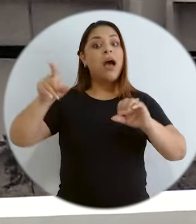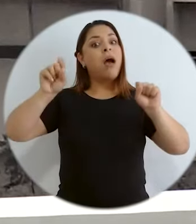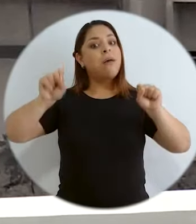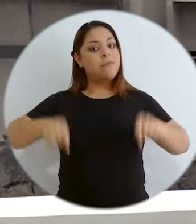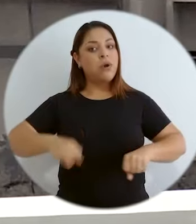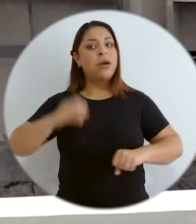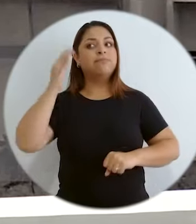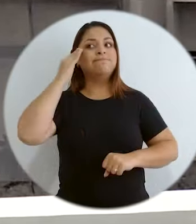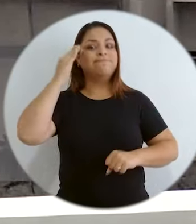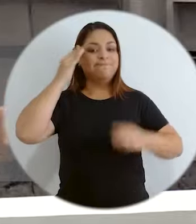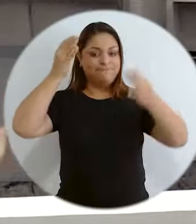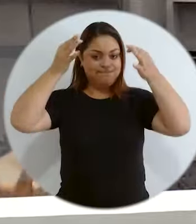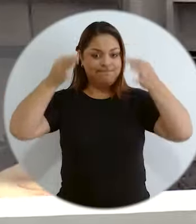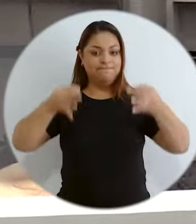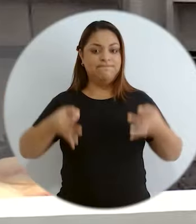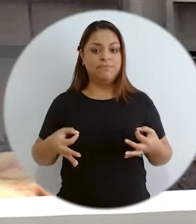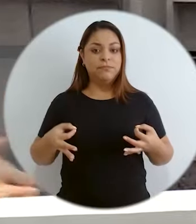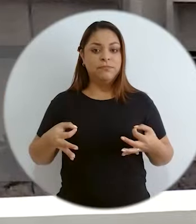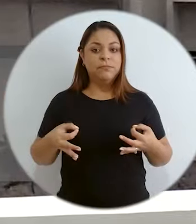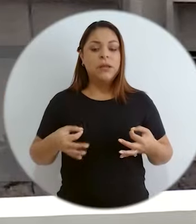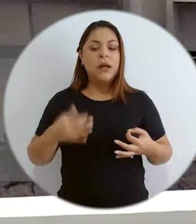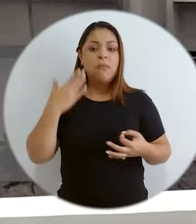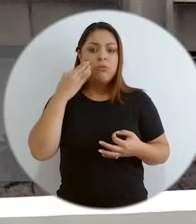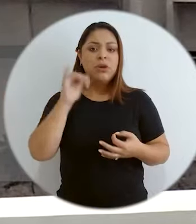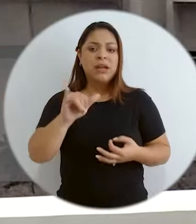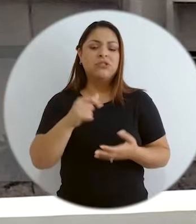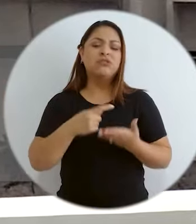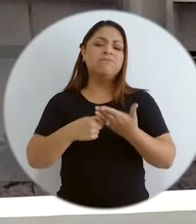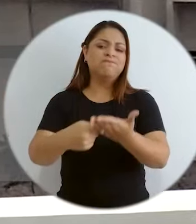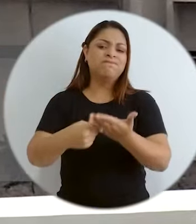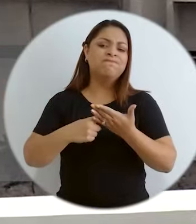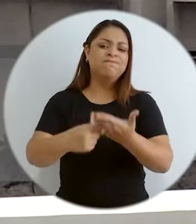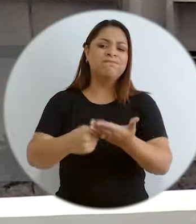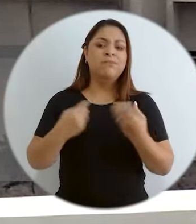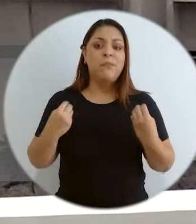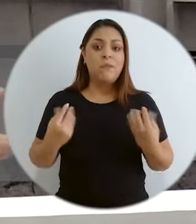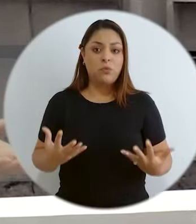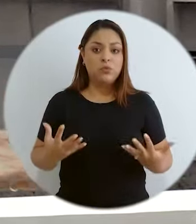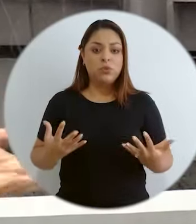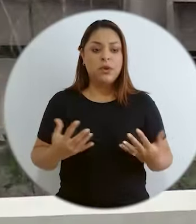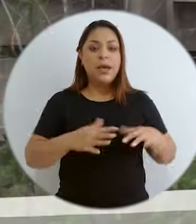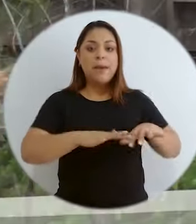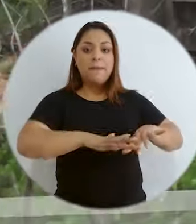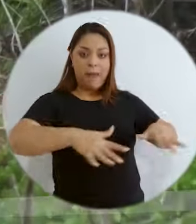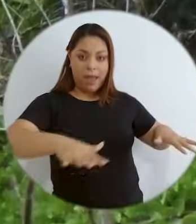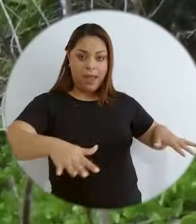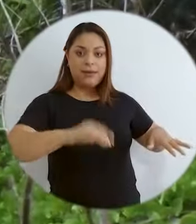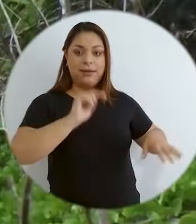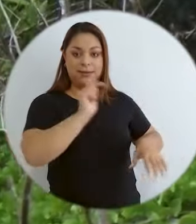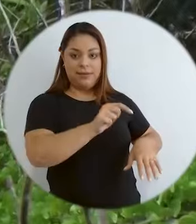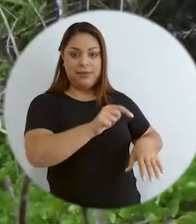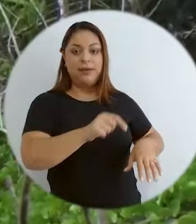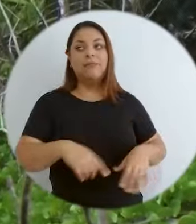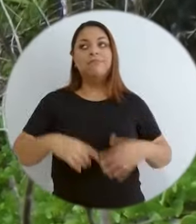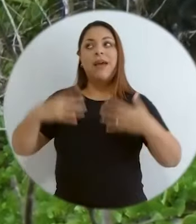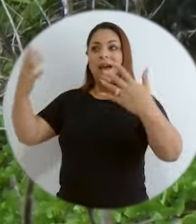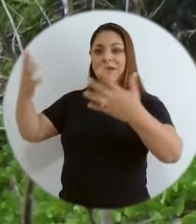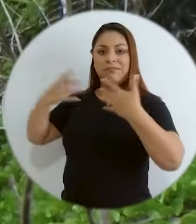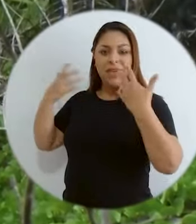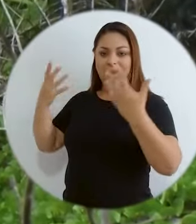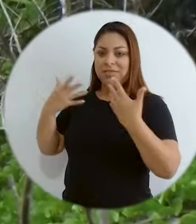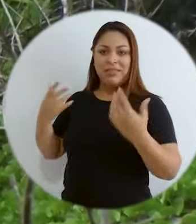conocimiento científico posibilite también la toma de decisiones, porque eso se ha discutido muchísimo, y no solo en tema de mares,